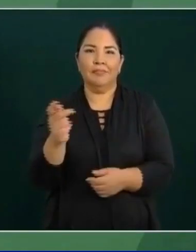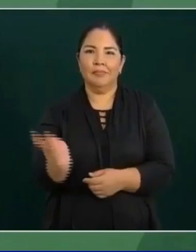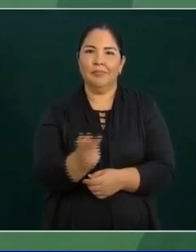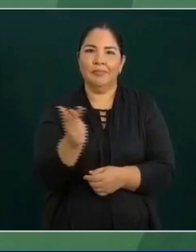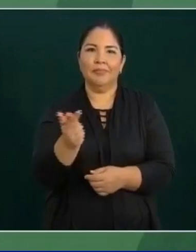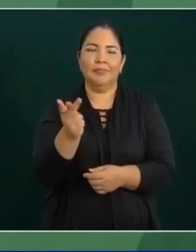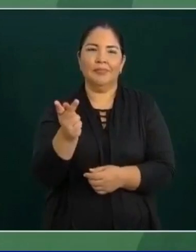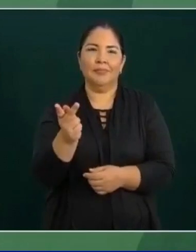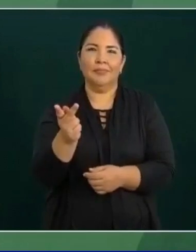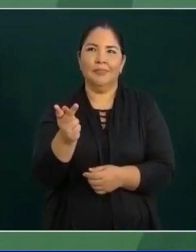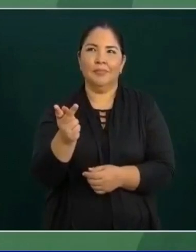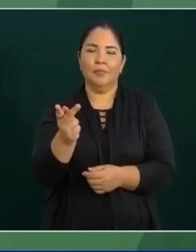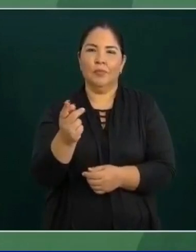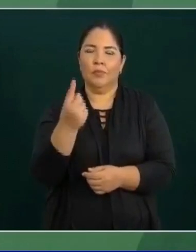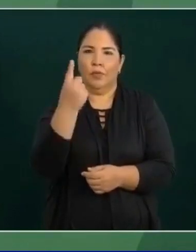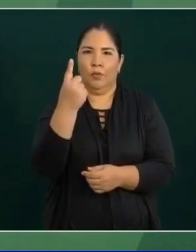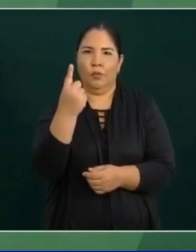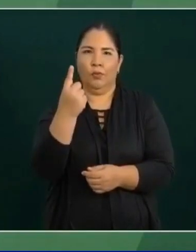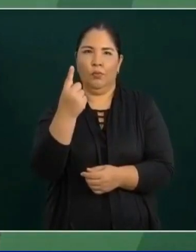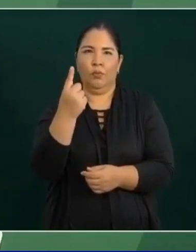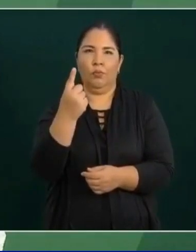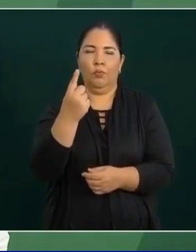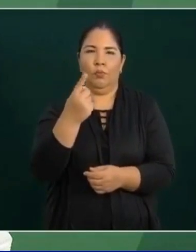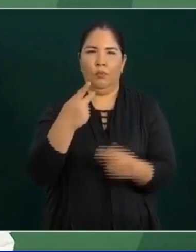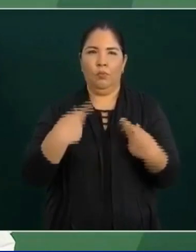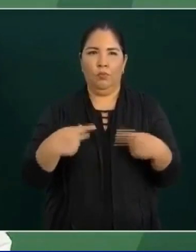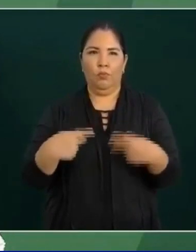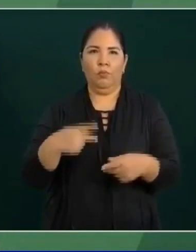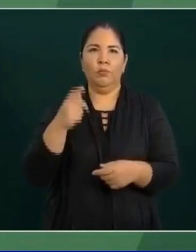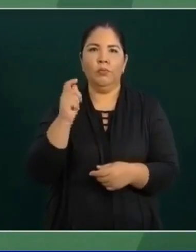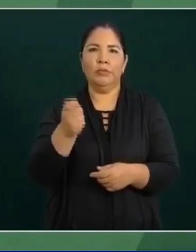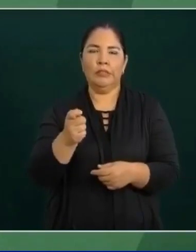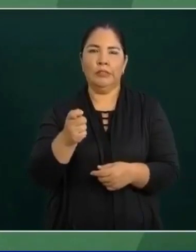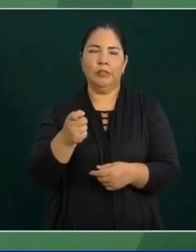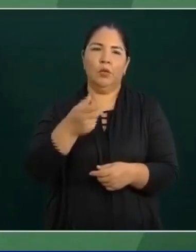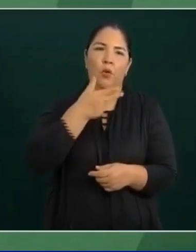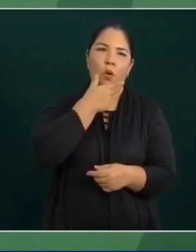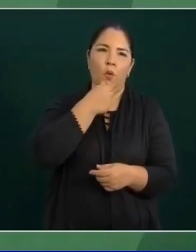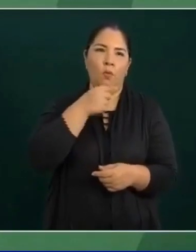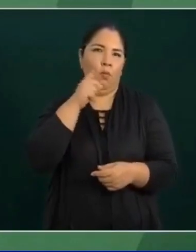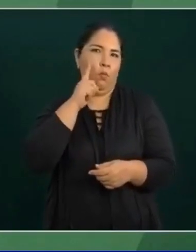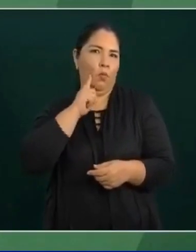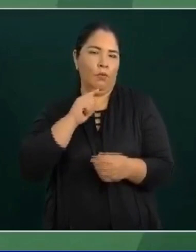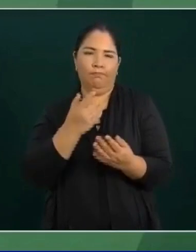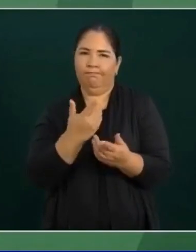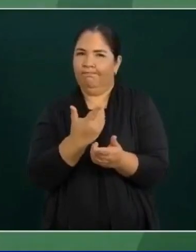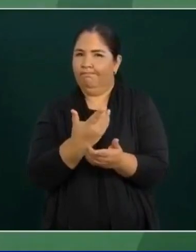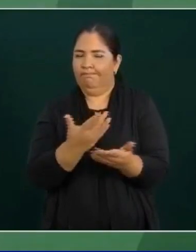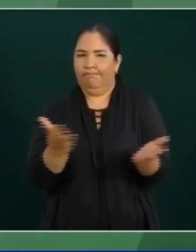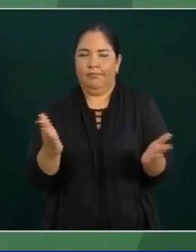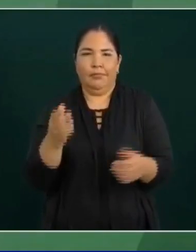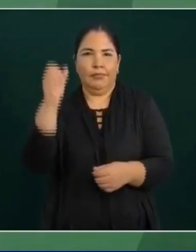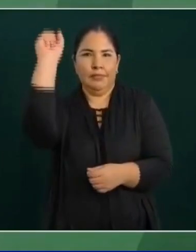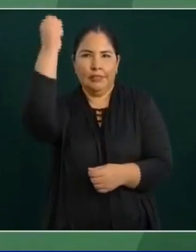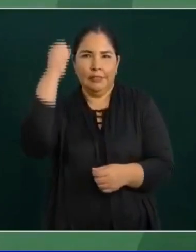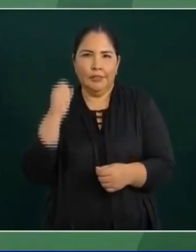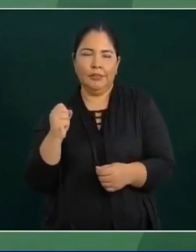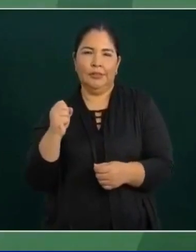un periodista, hombre o mujer de Sinaloa y